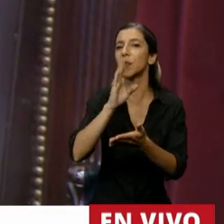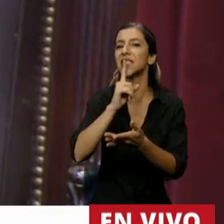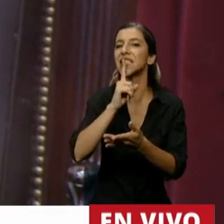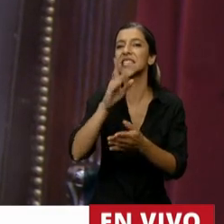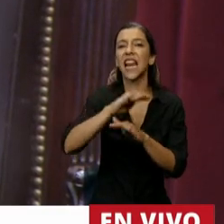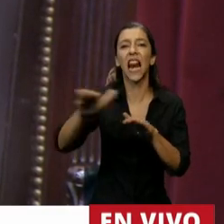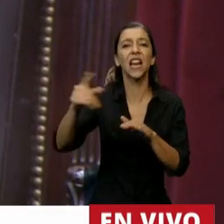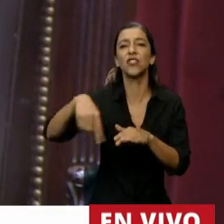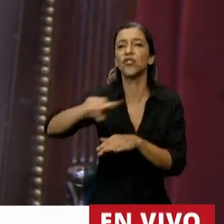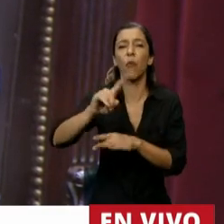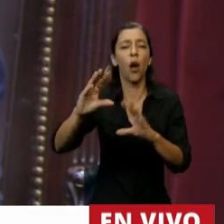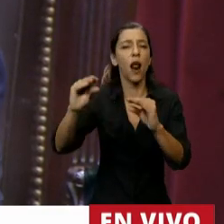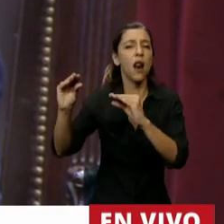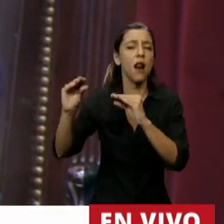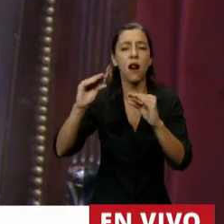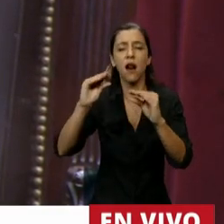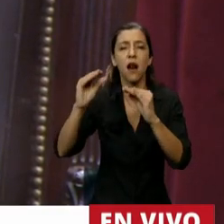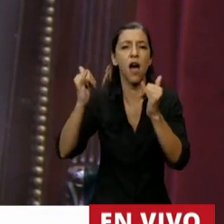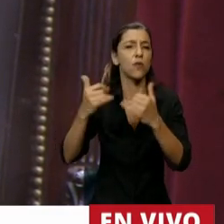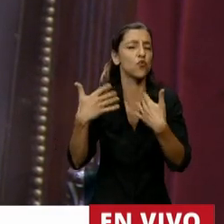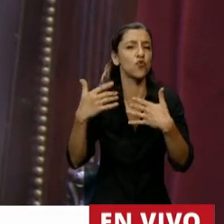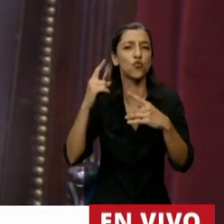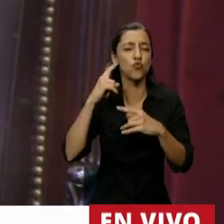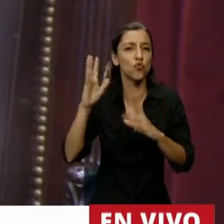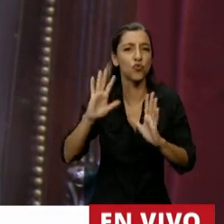general que interrumpe al orador. Gracias.